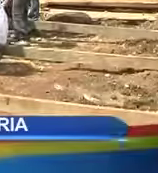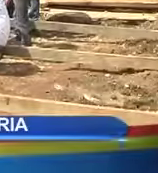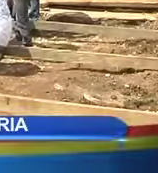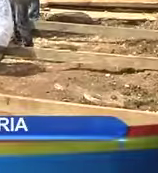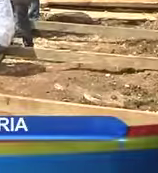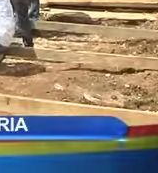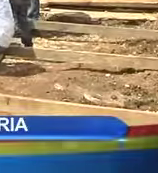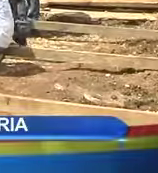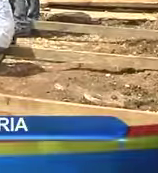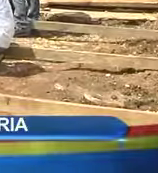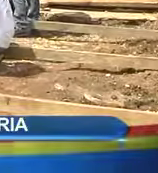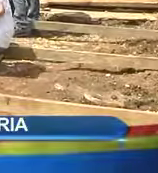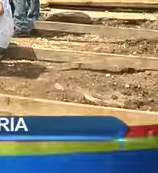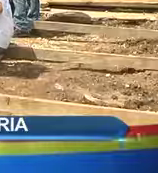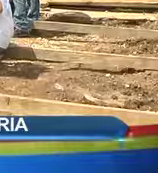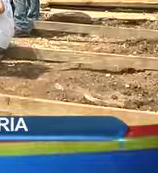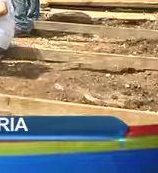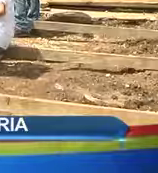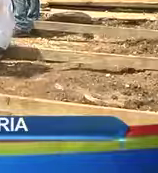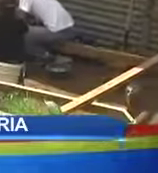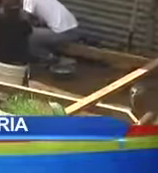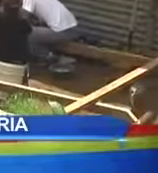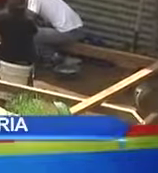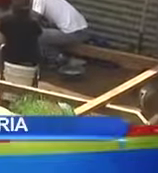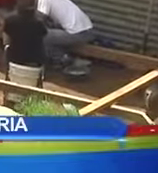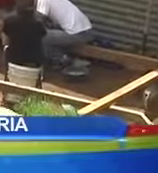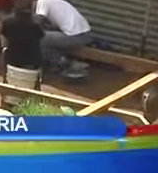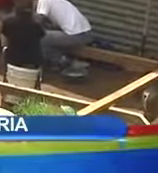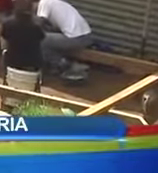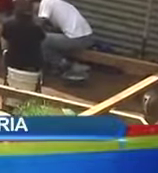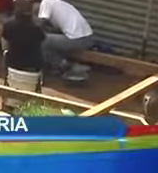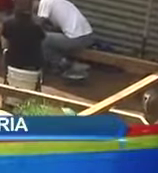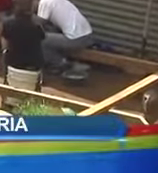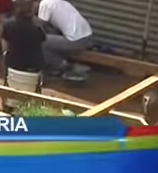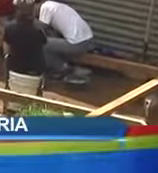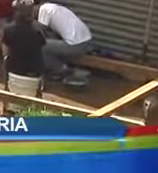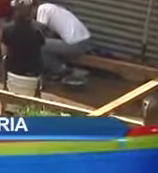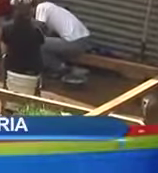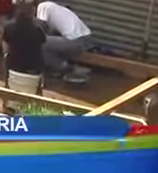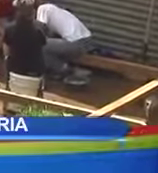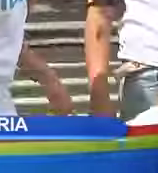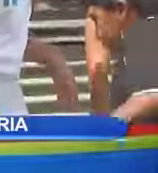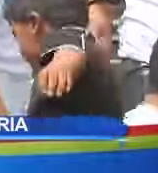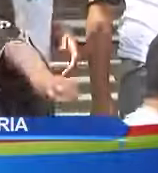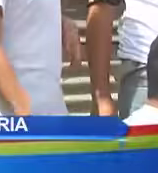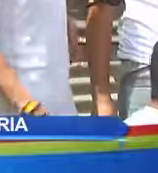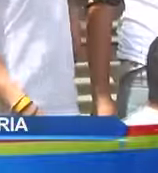Un techo para mi país entregó 300 casas a vecinos de área marginal en Bárcenas, Guatemala.